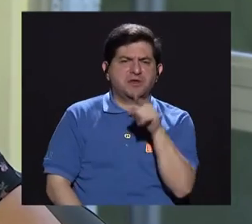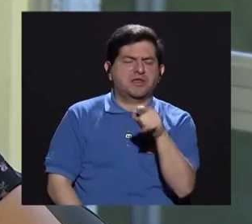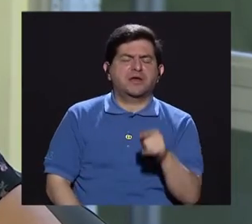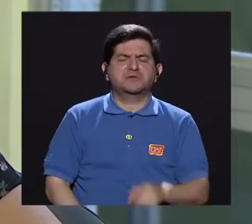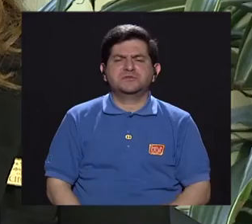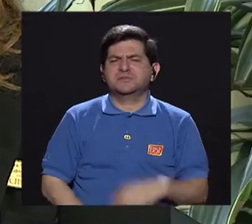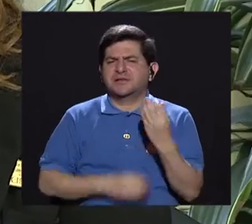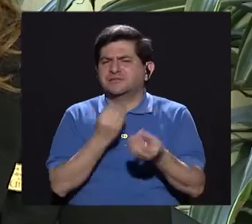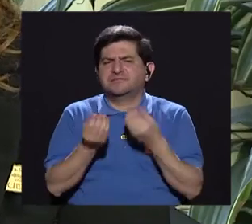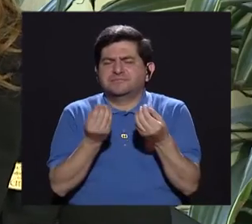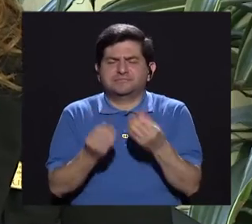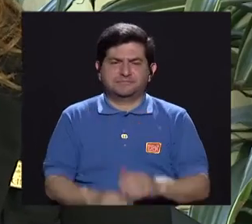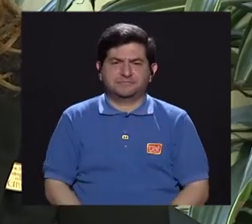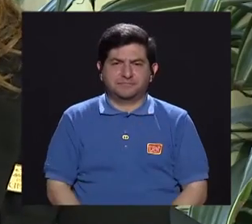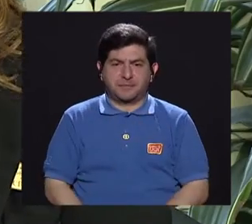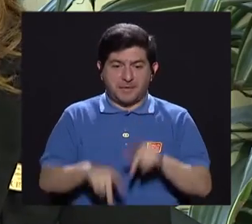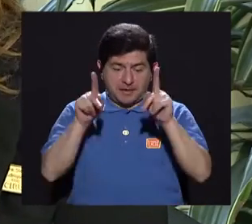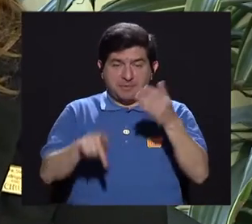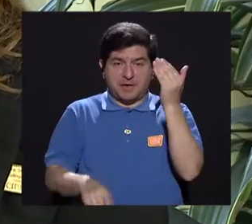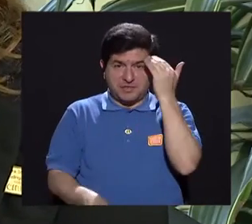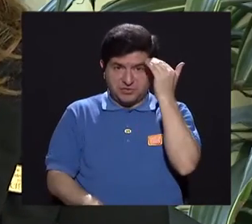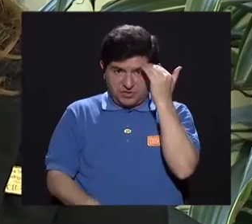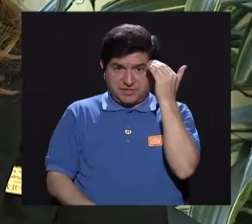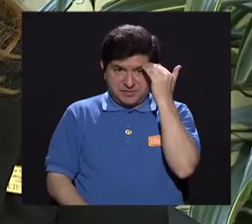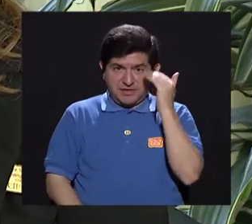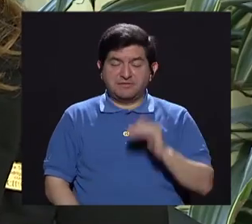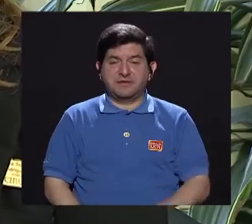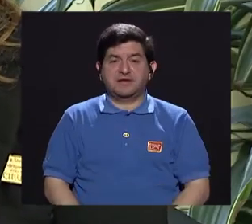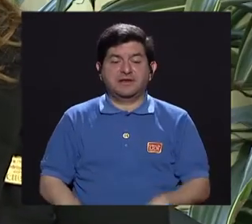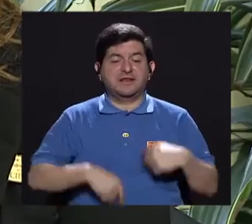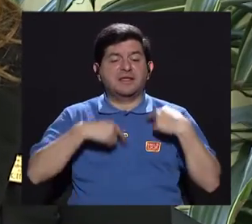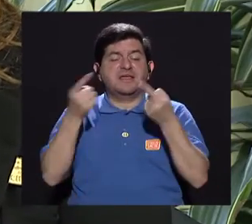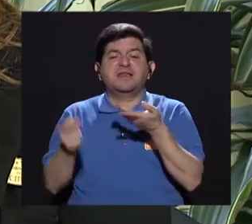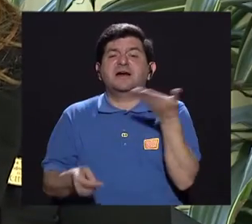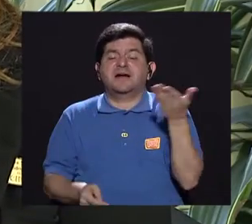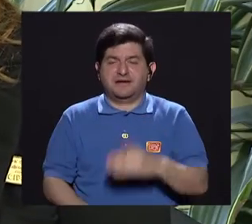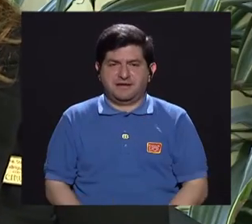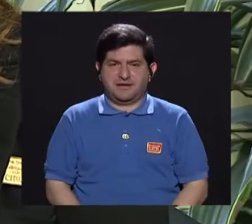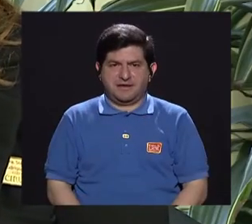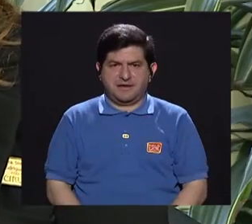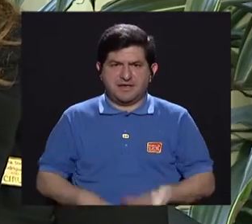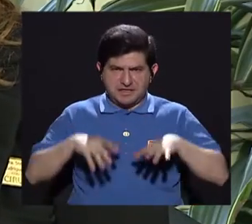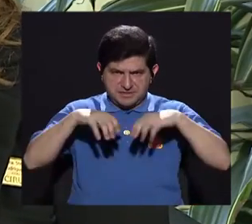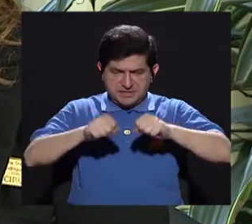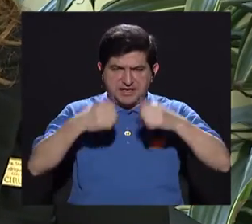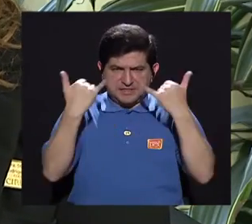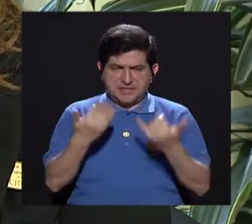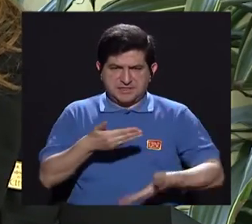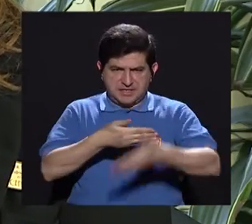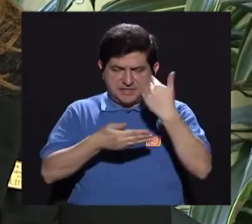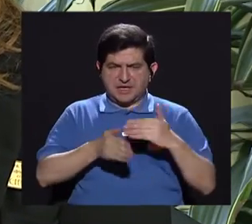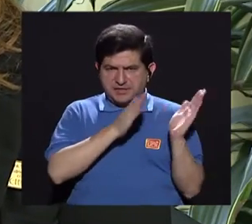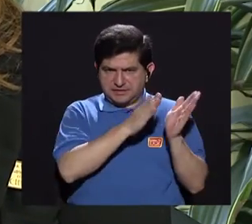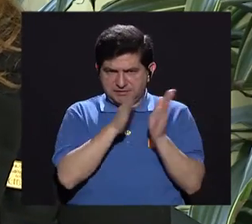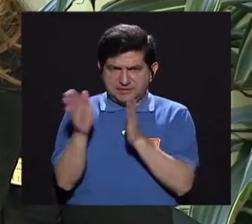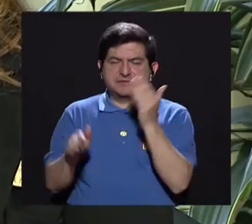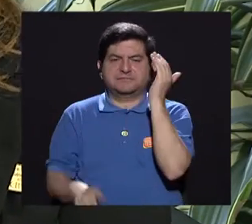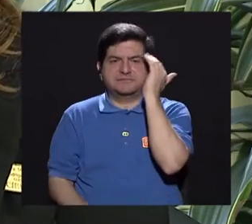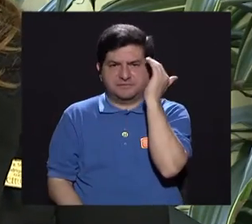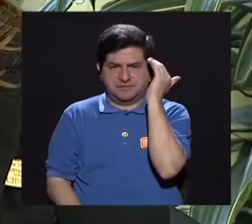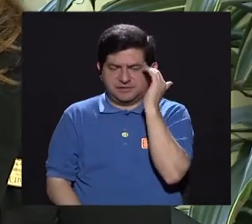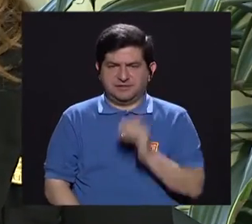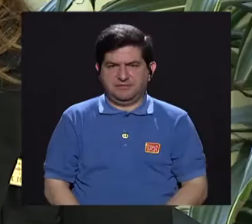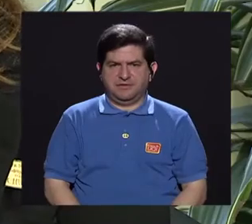en el caso de ustedes? Sí, importante que el paciente sepa a va. El día antes, si la consulta fue programada, entonces que